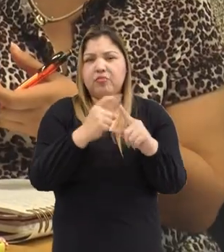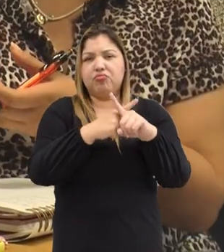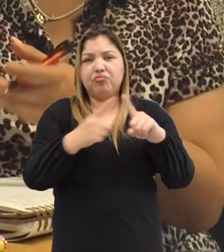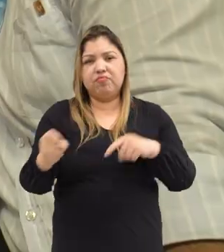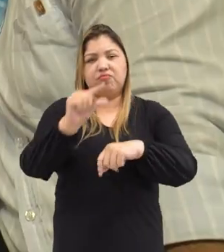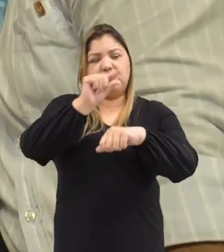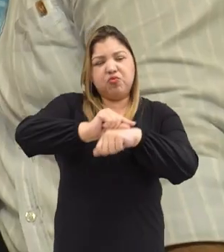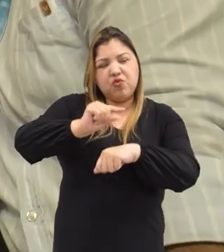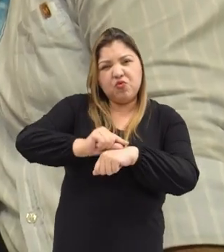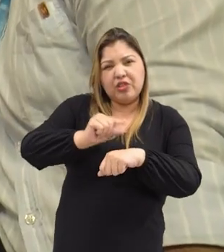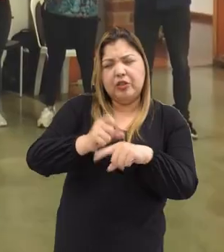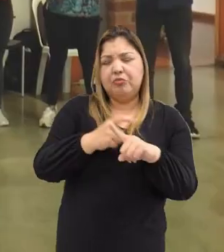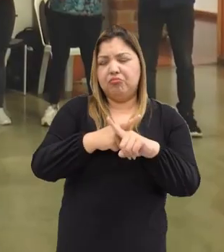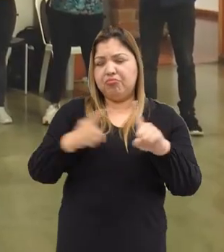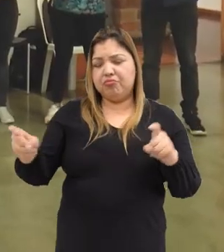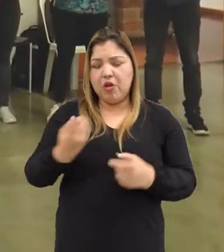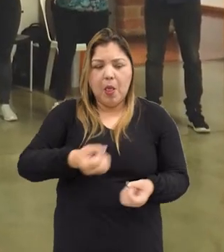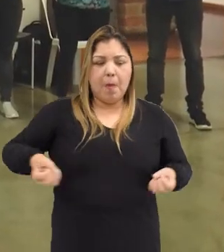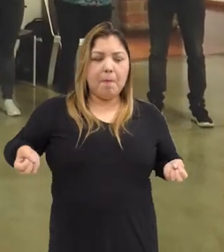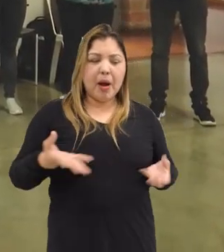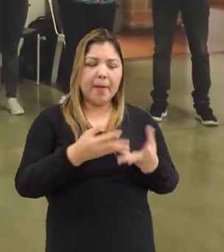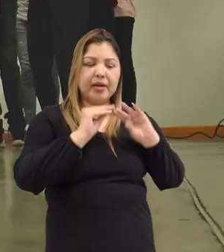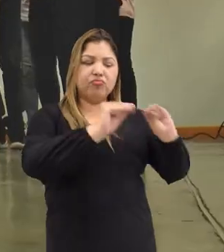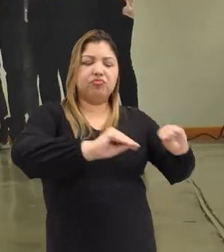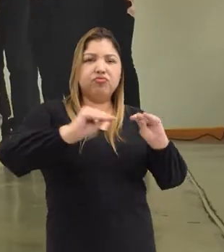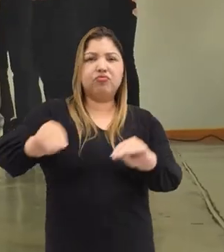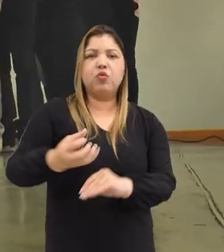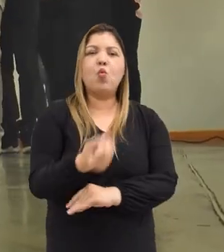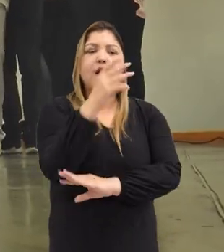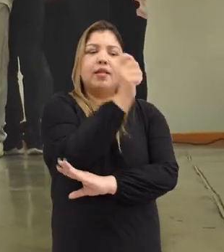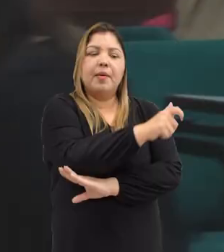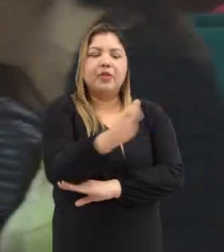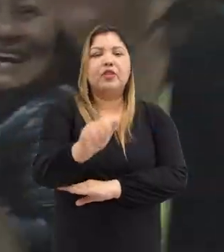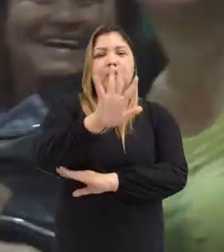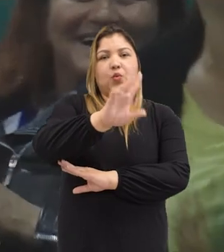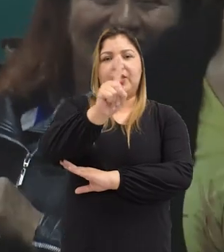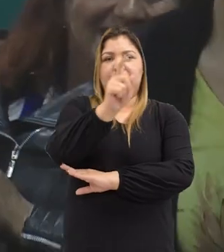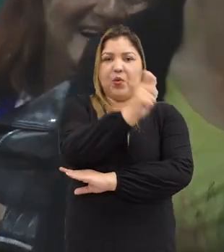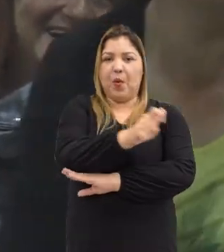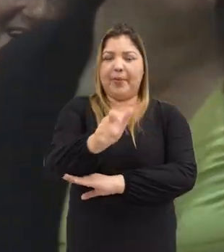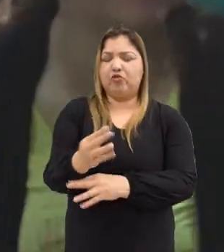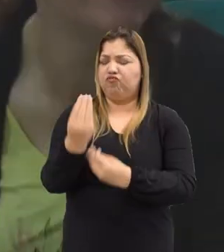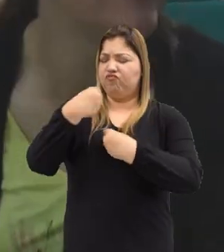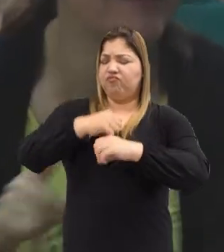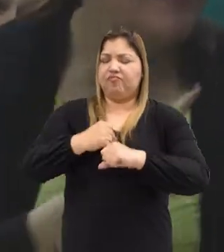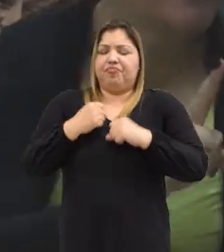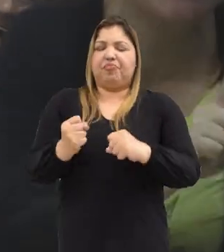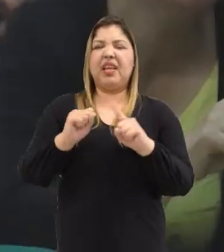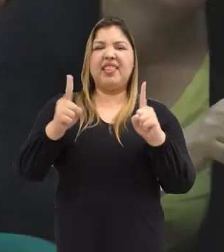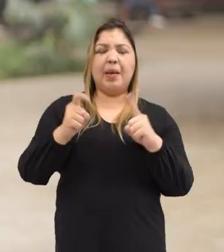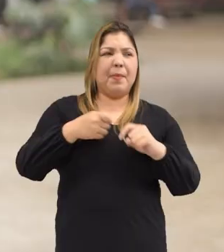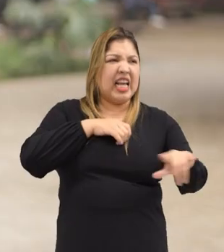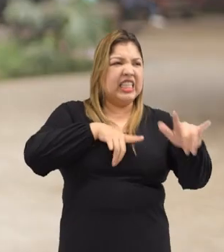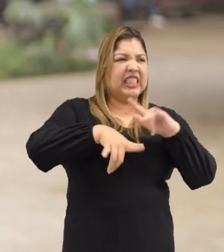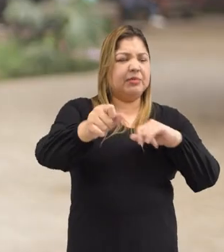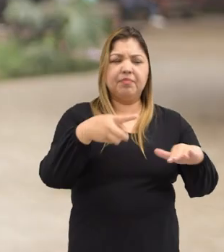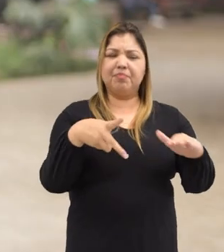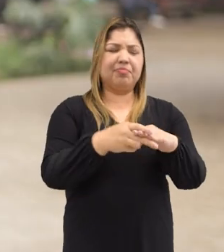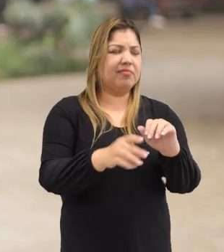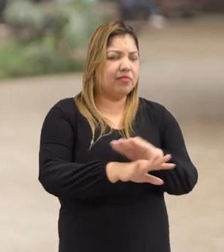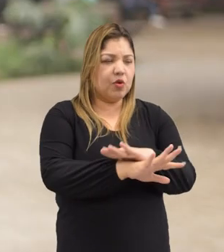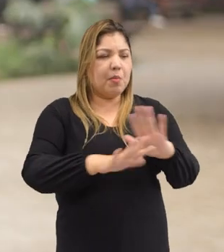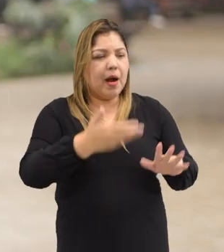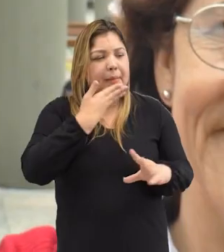Caribe Afirmativo, más que tres letras y se formaron 51 agentes antirumor. Luego tenemos un plan de